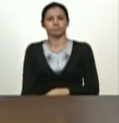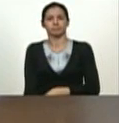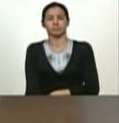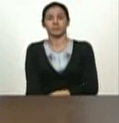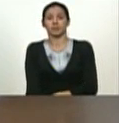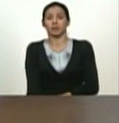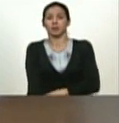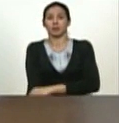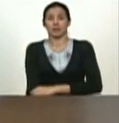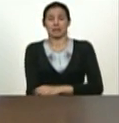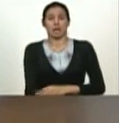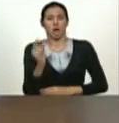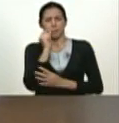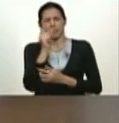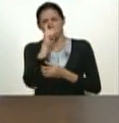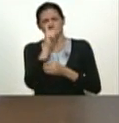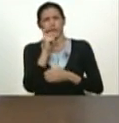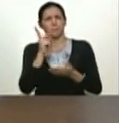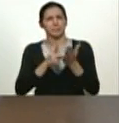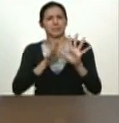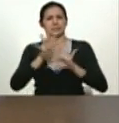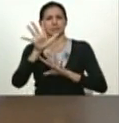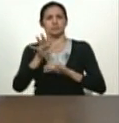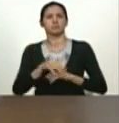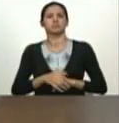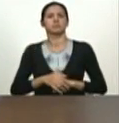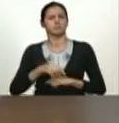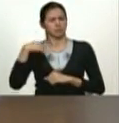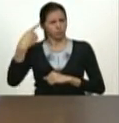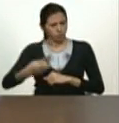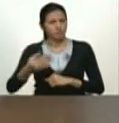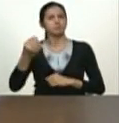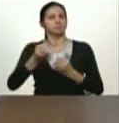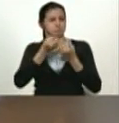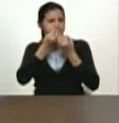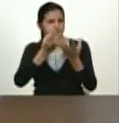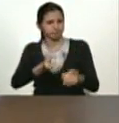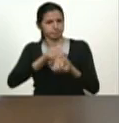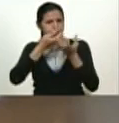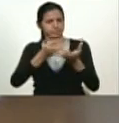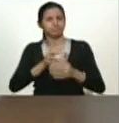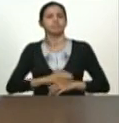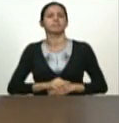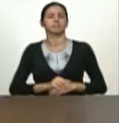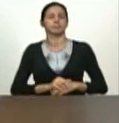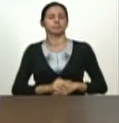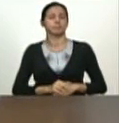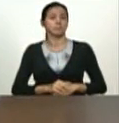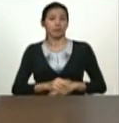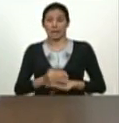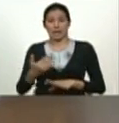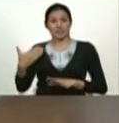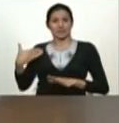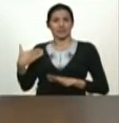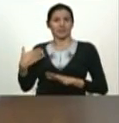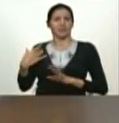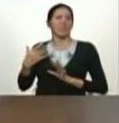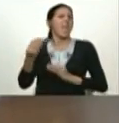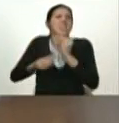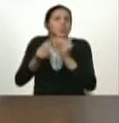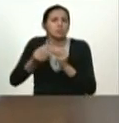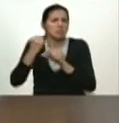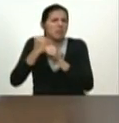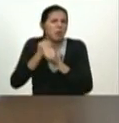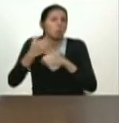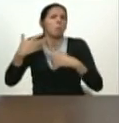el compañero Marcos Torres en el año 2015 se sabrá el momento histórico cuando se escribe la historia no estamos en tiempo de escribir la historia estamos en tiempo